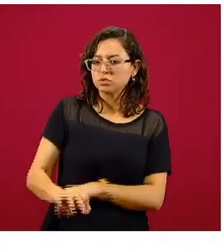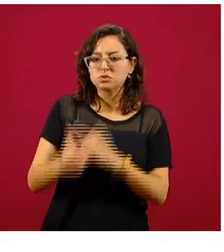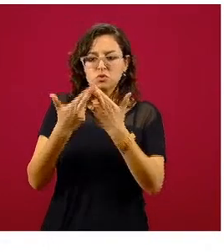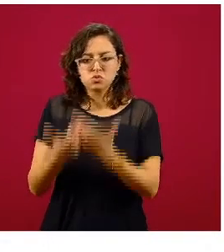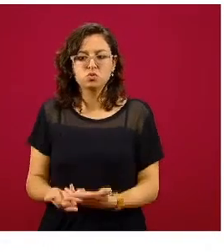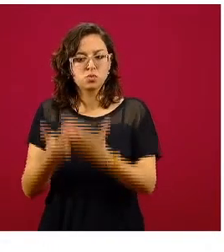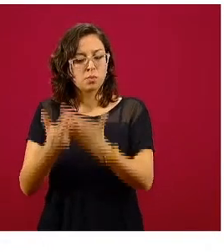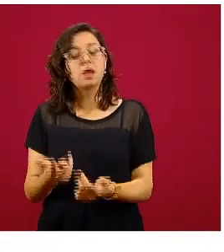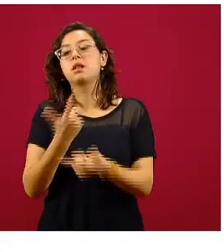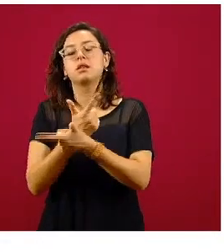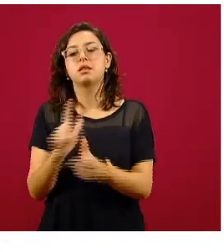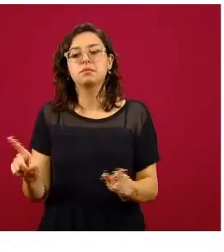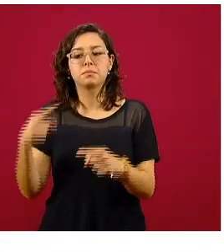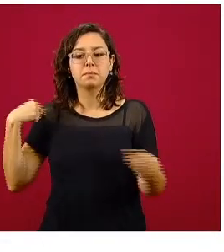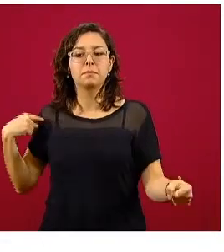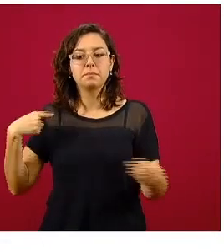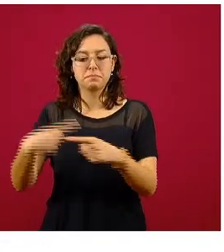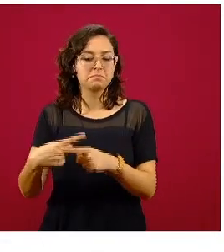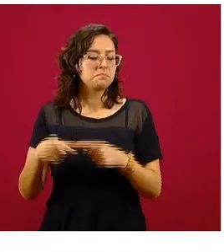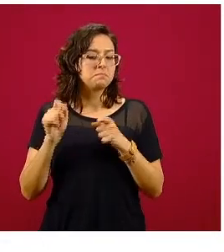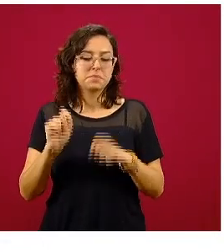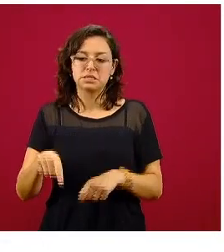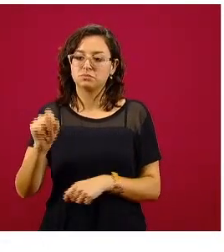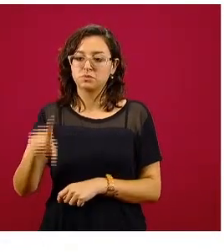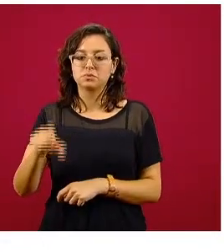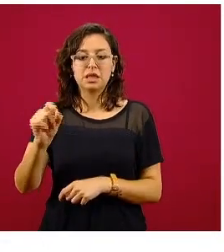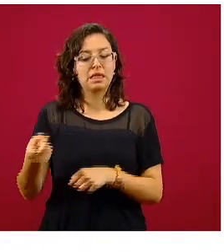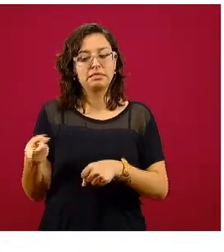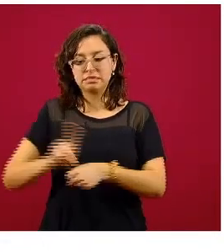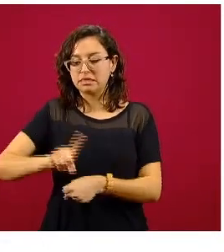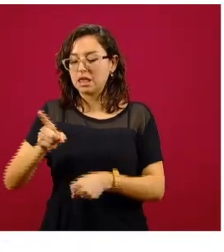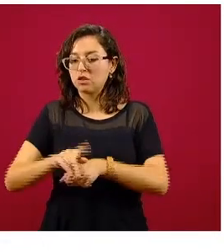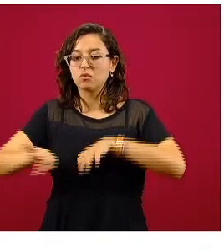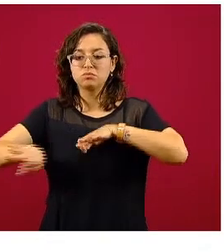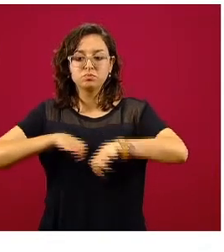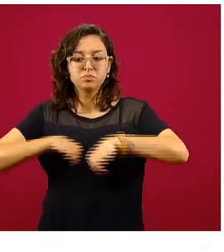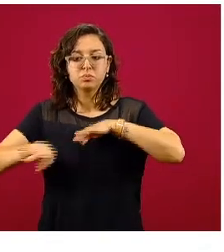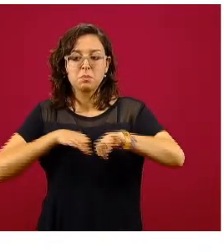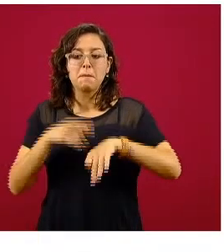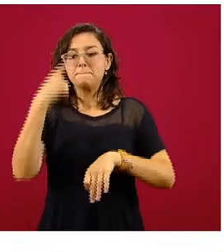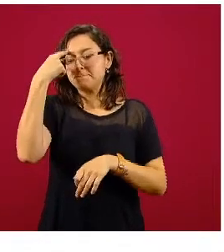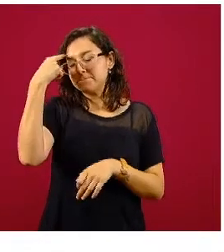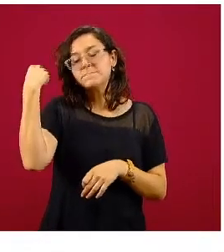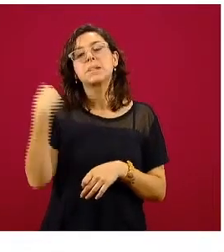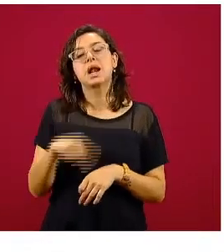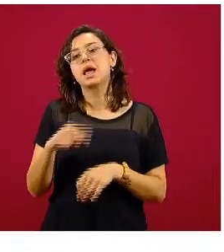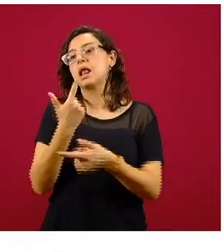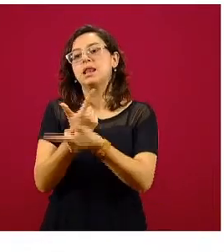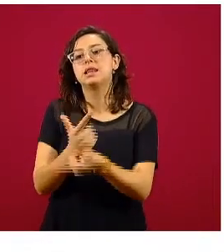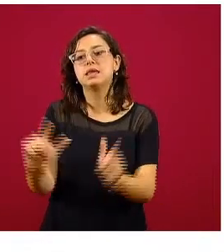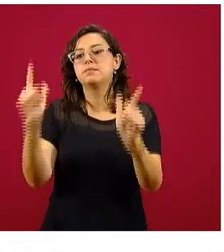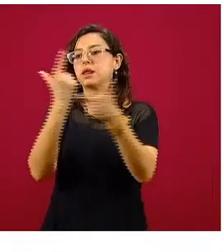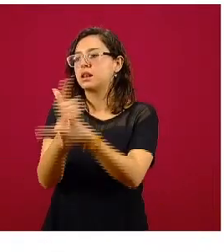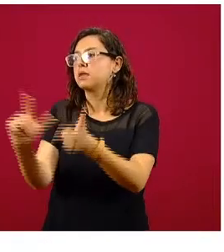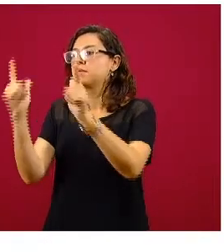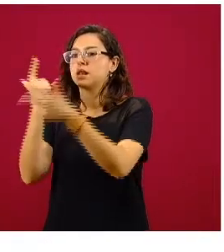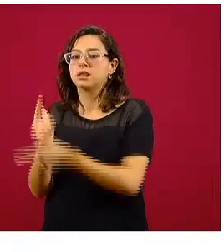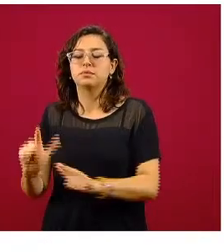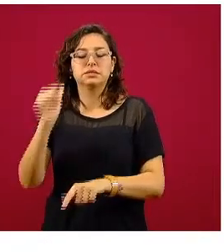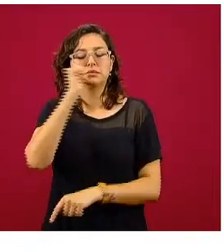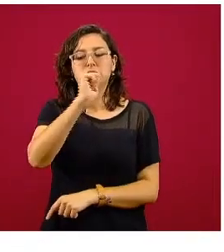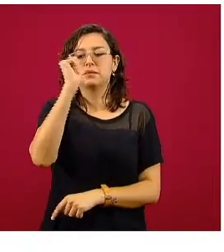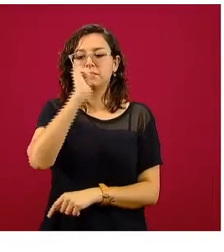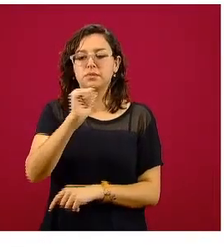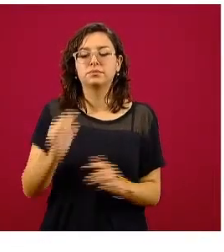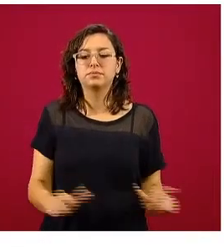disponible al menos en las últimas semanas y se trabaja todos los días prácticamente para siempre poder tener una cama disponible.